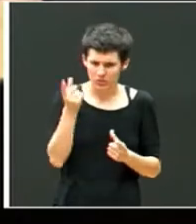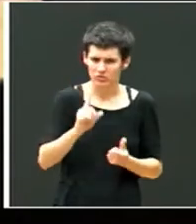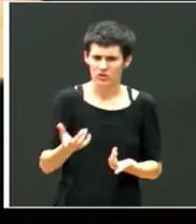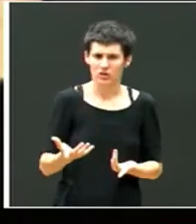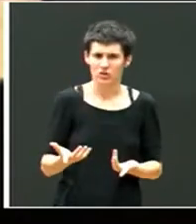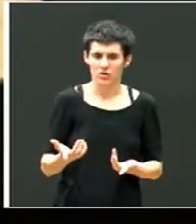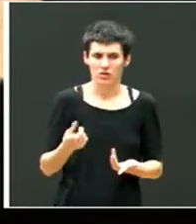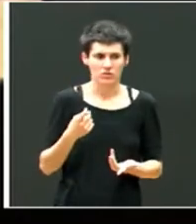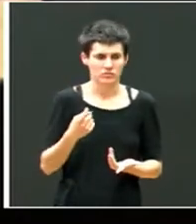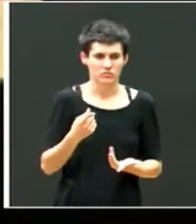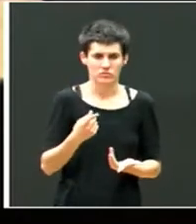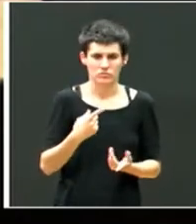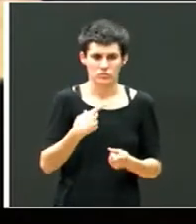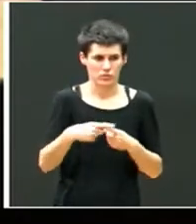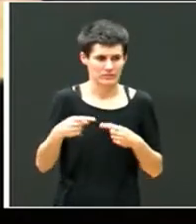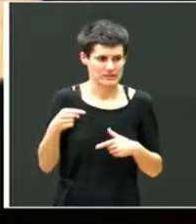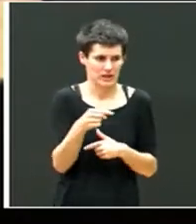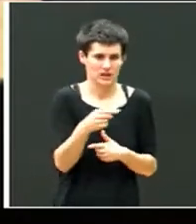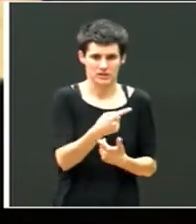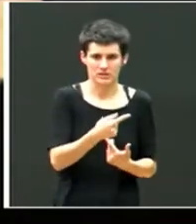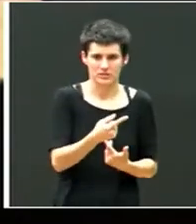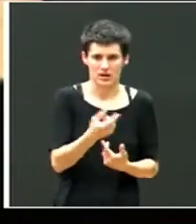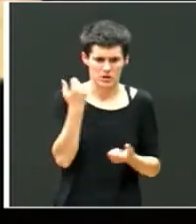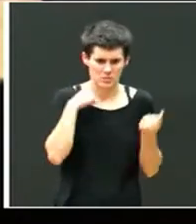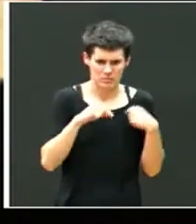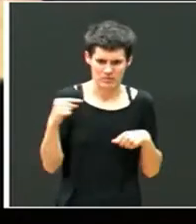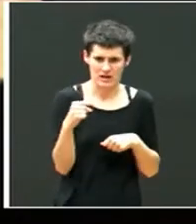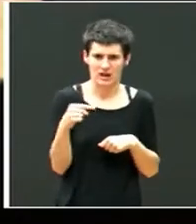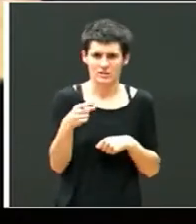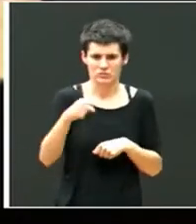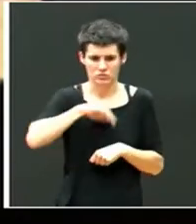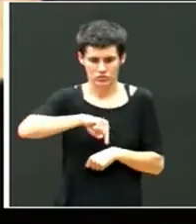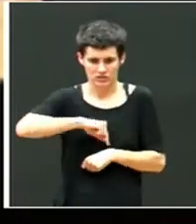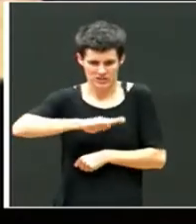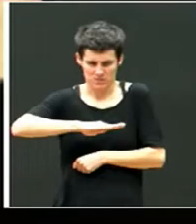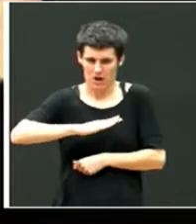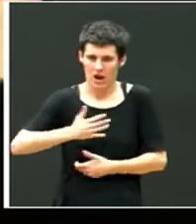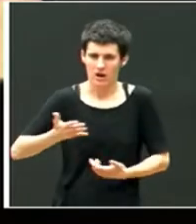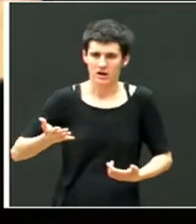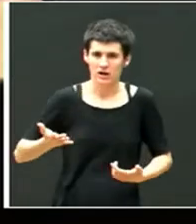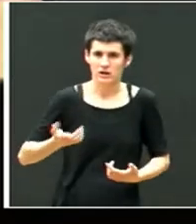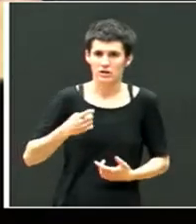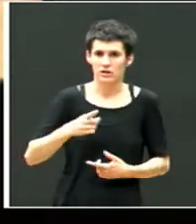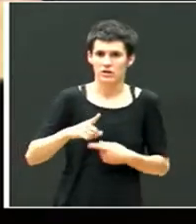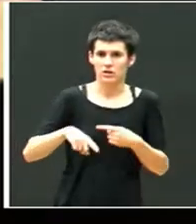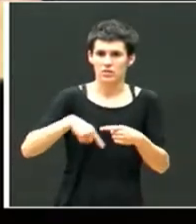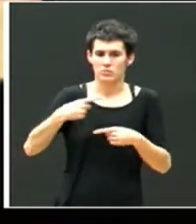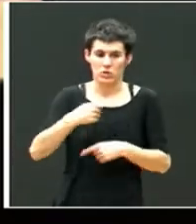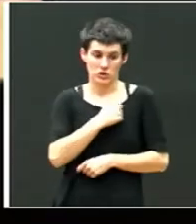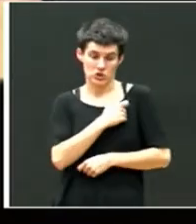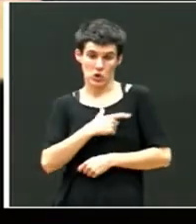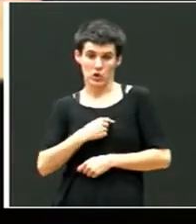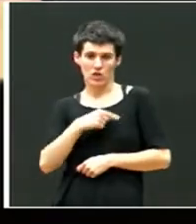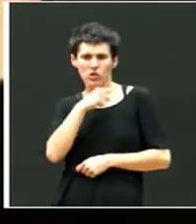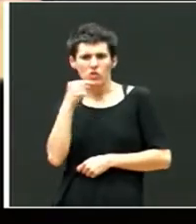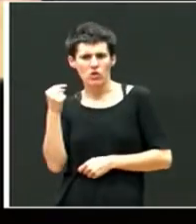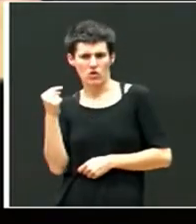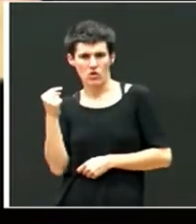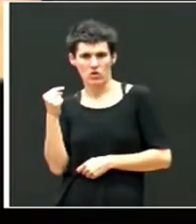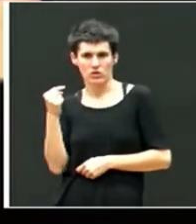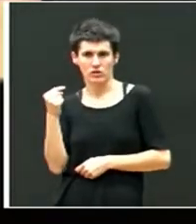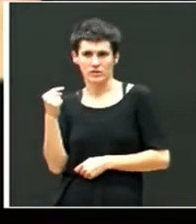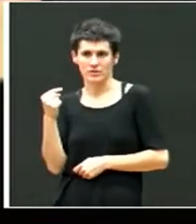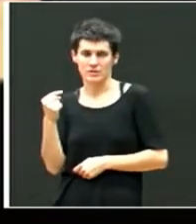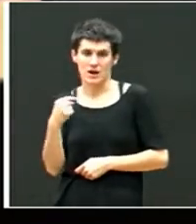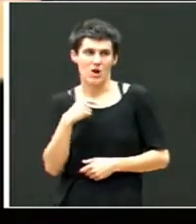has hecho una cosa mala. Te vas a sentir muy mal. Vas a tener dolor en el corazón. Claro, dicho así, en euskera,